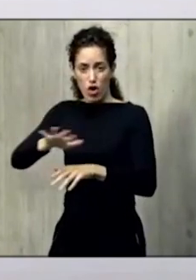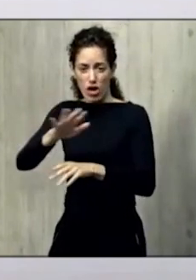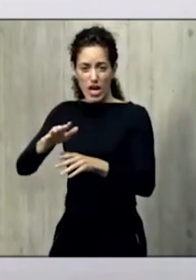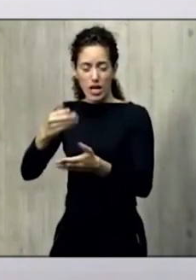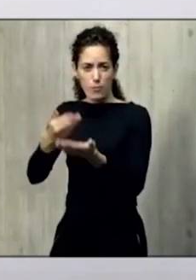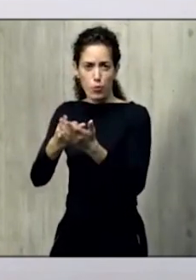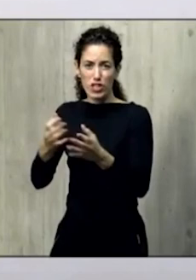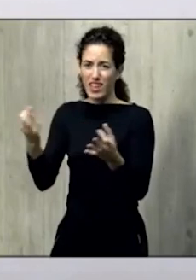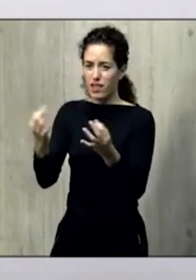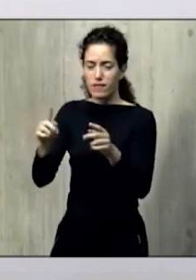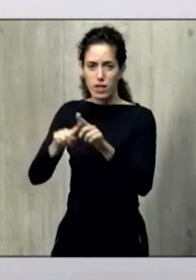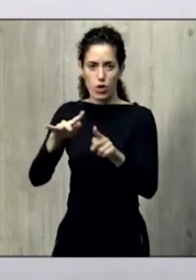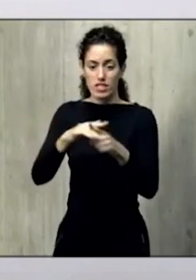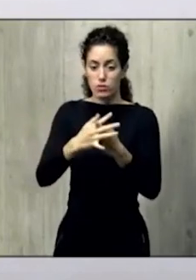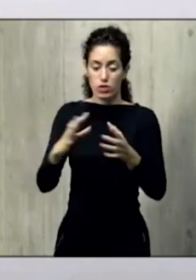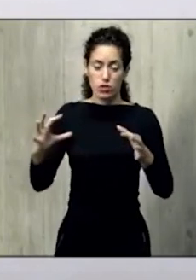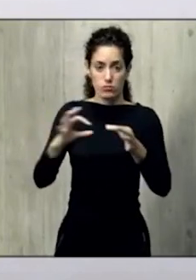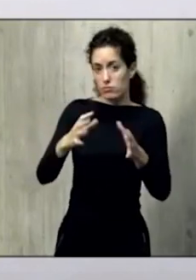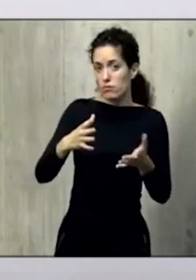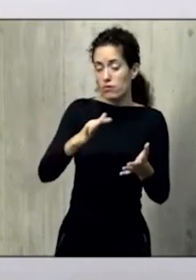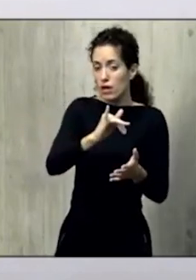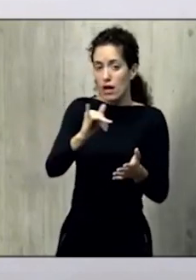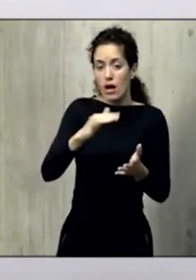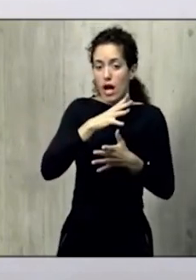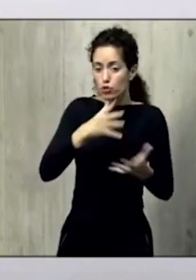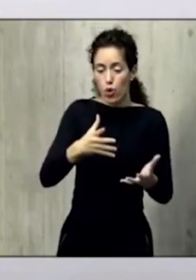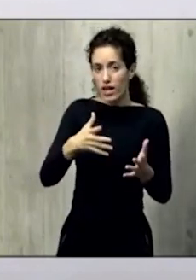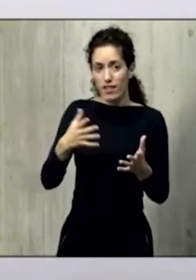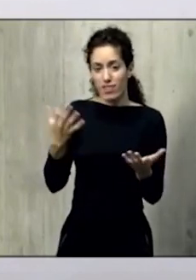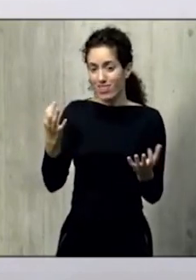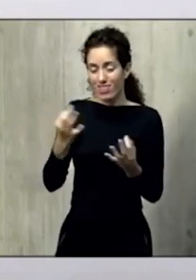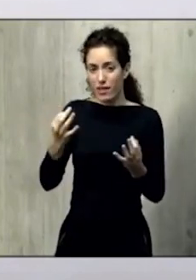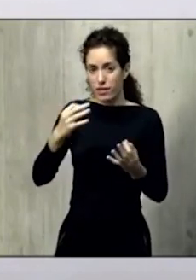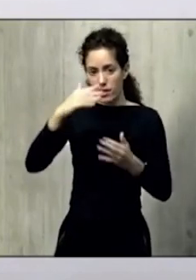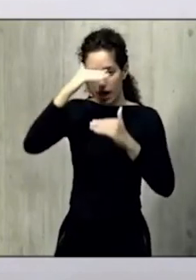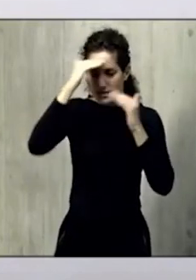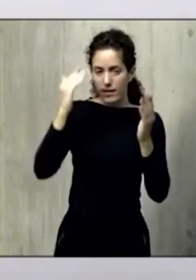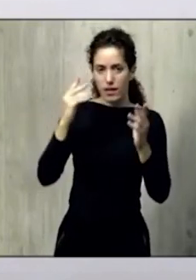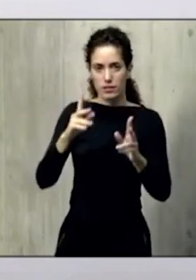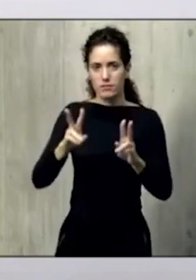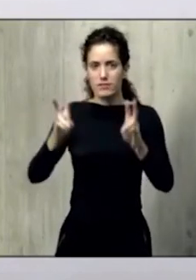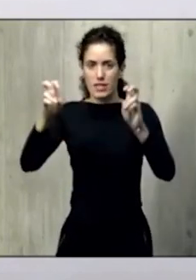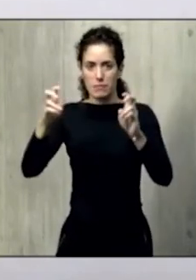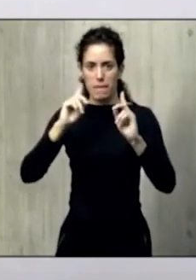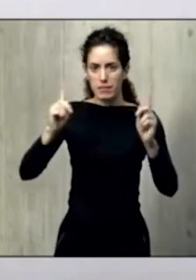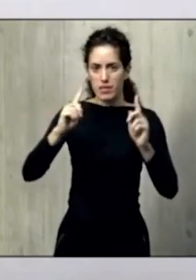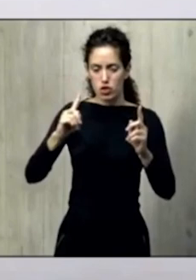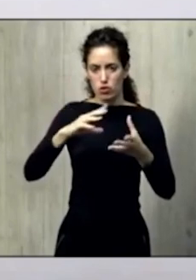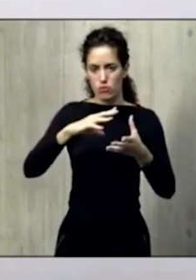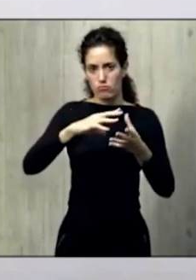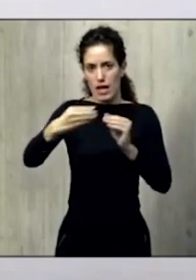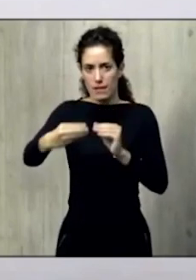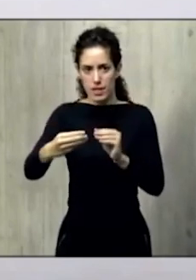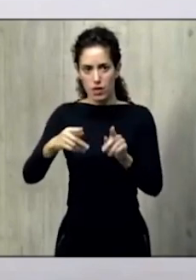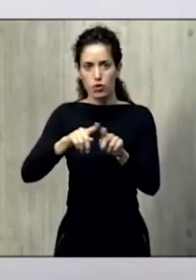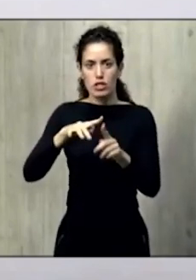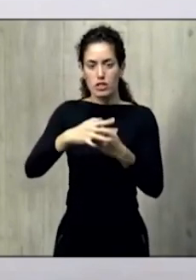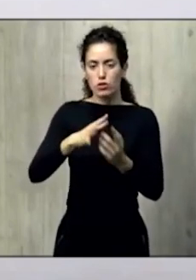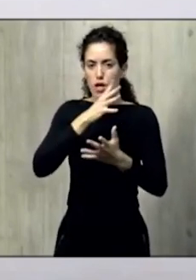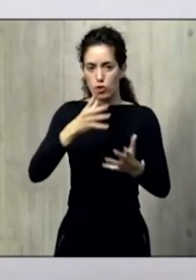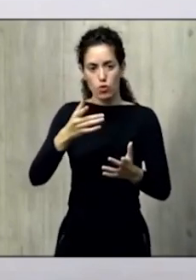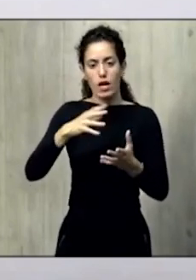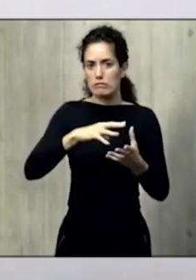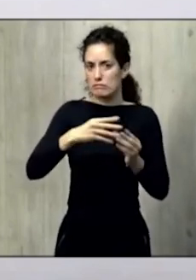consecuentes con la situación en que nos encontramos y atender a criterios de precaución adecuados a las circunstancias actuales que